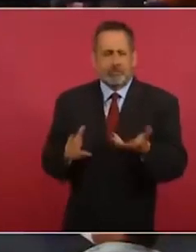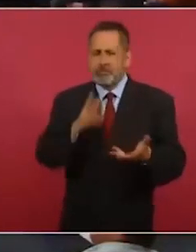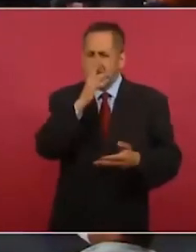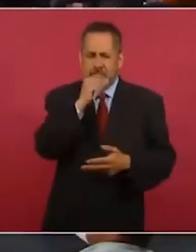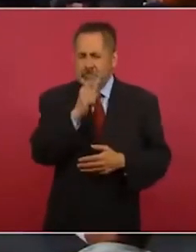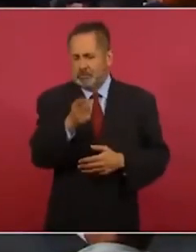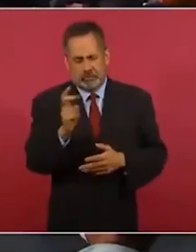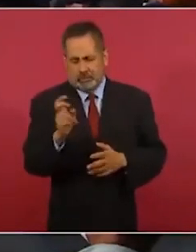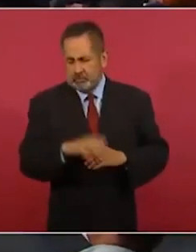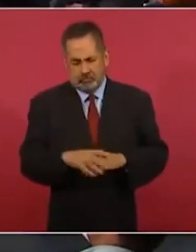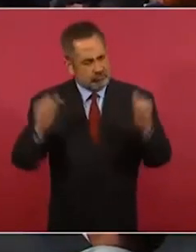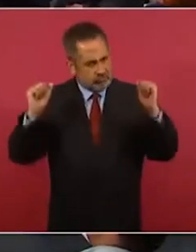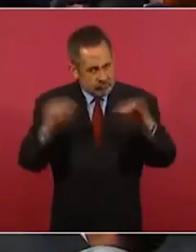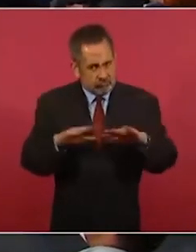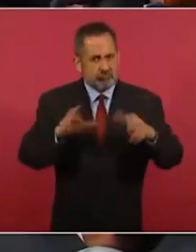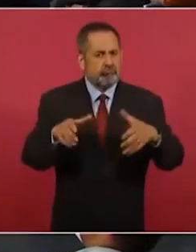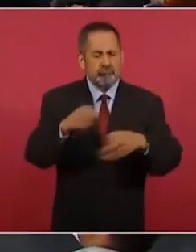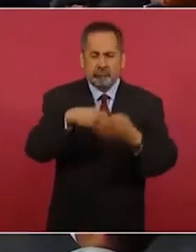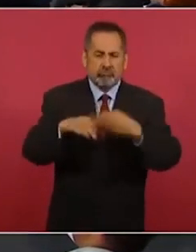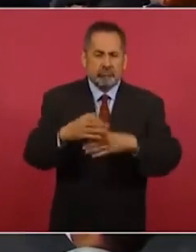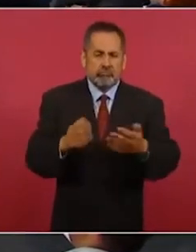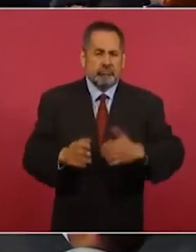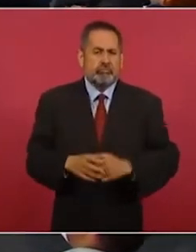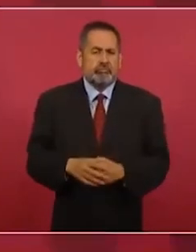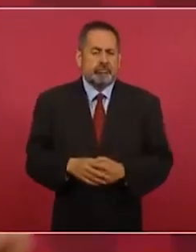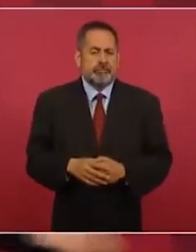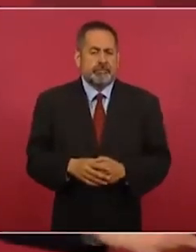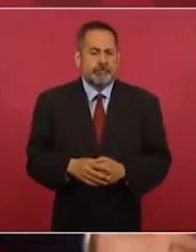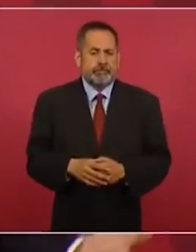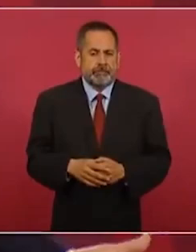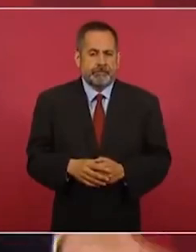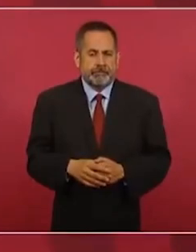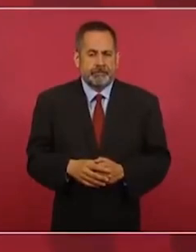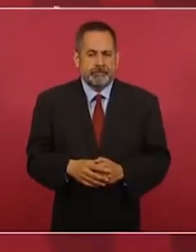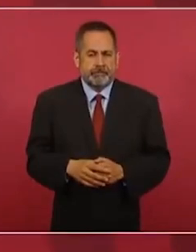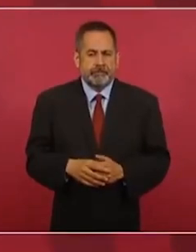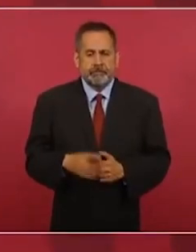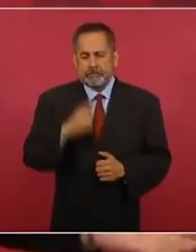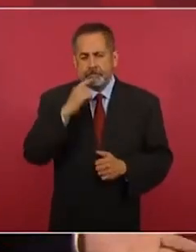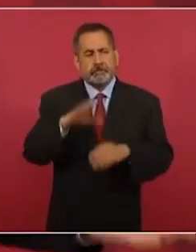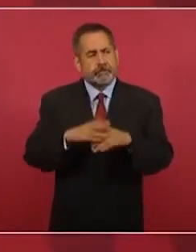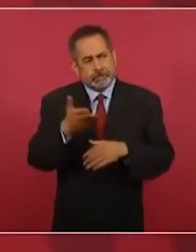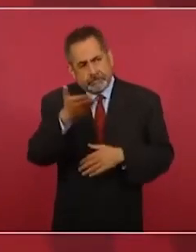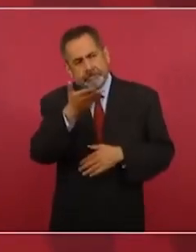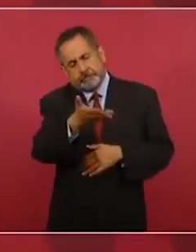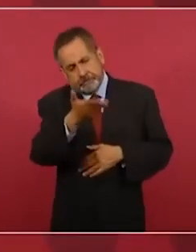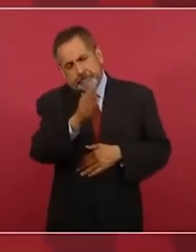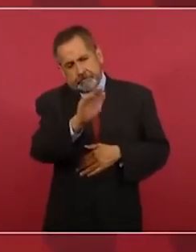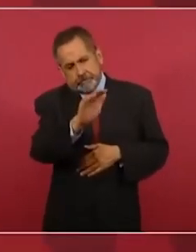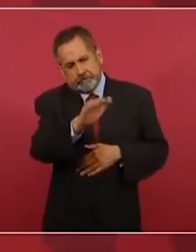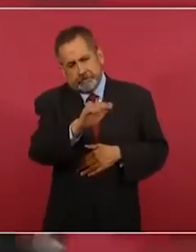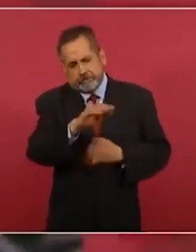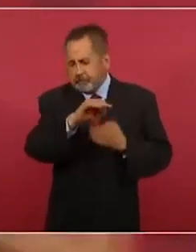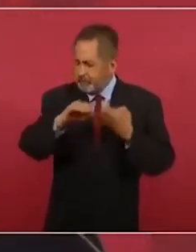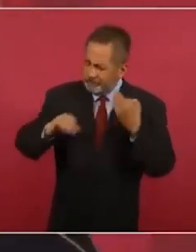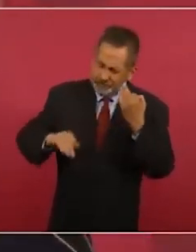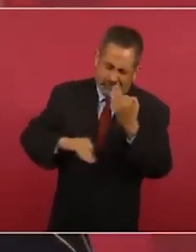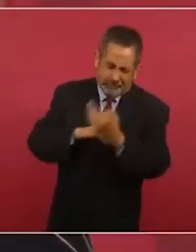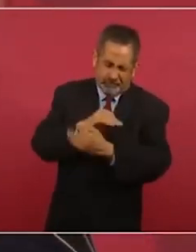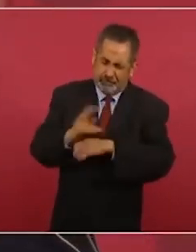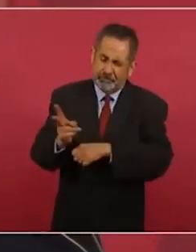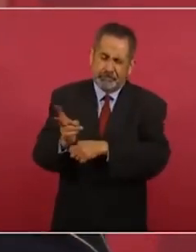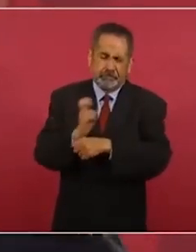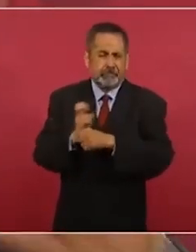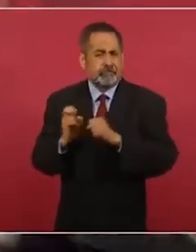Sí, sí, sí, sí, sí, sí, Y lo que estamos pidiendo es que se invite a todos,